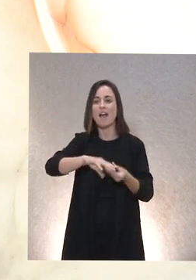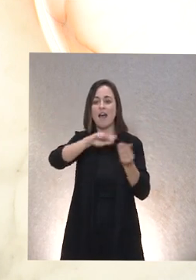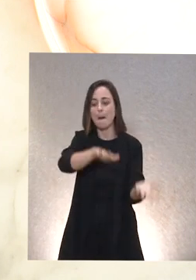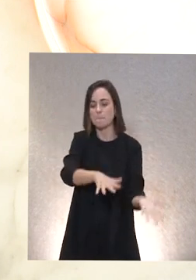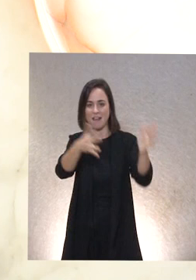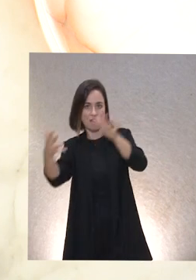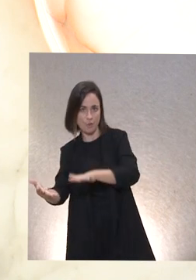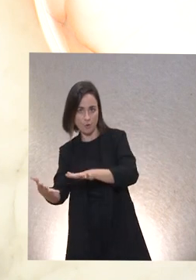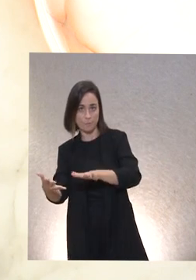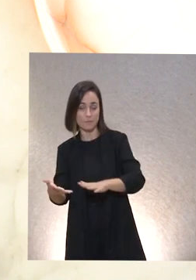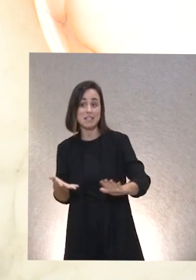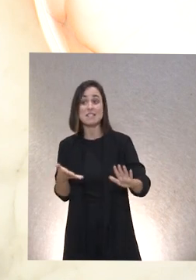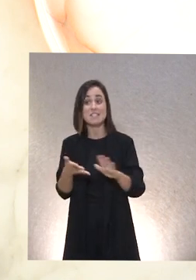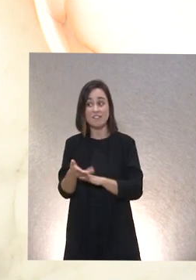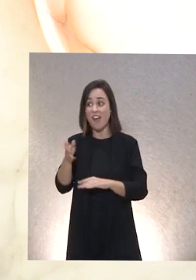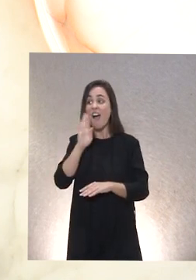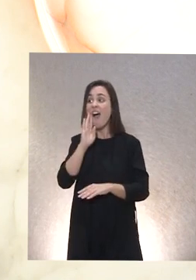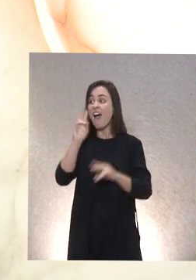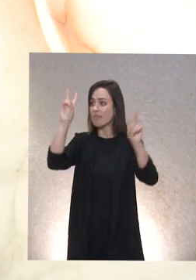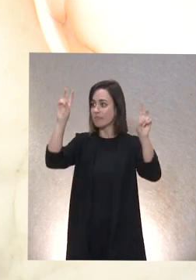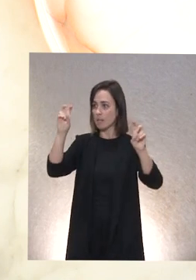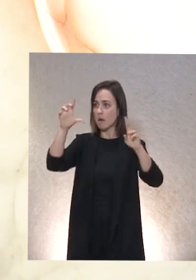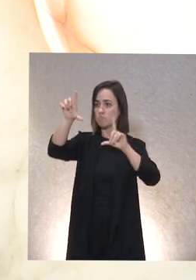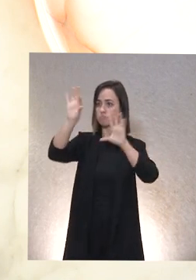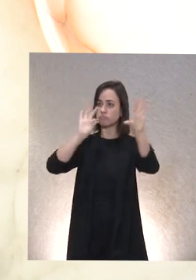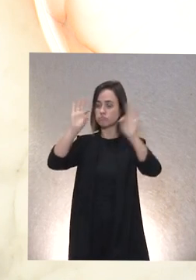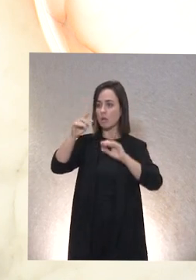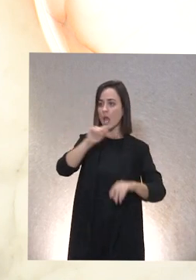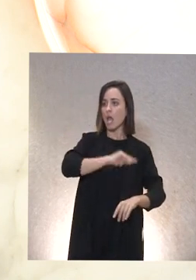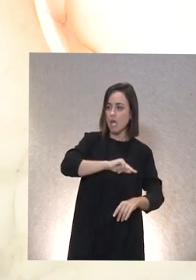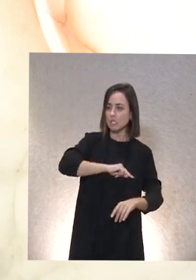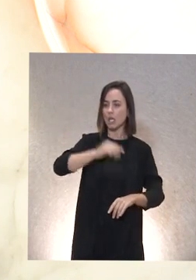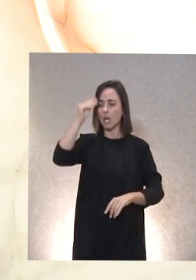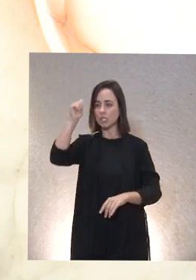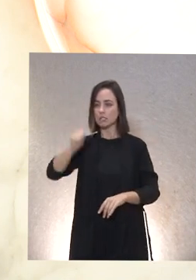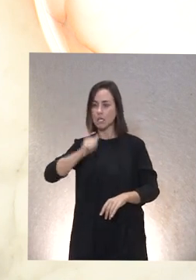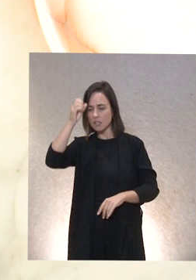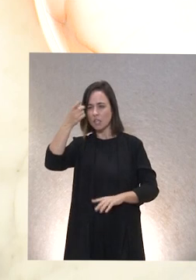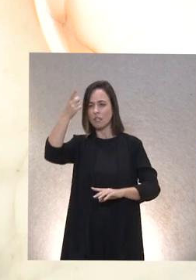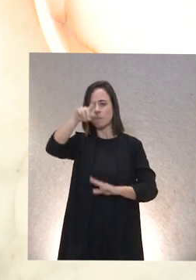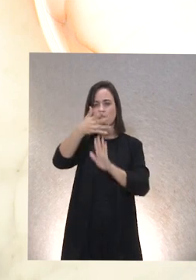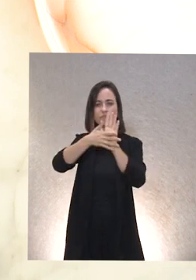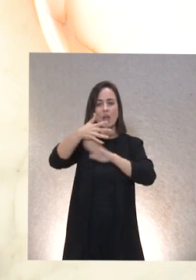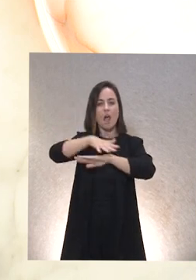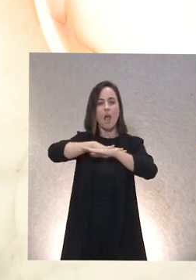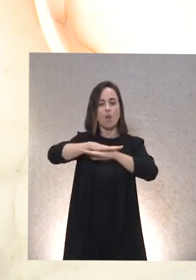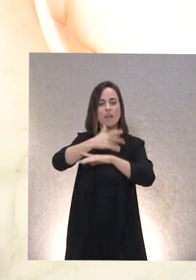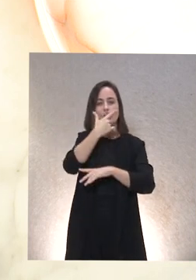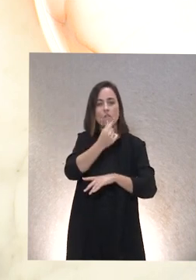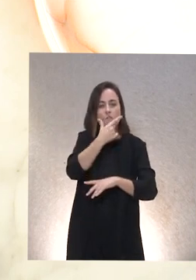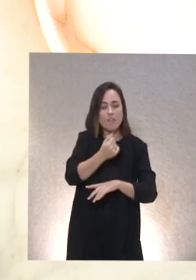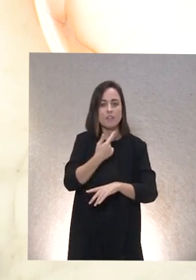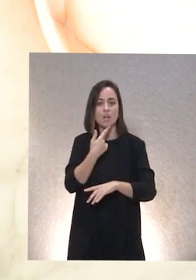eso les digo que es un acierto la temática que han puesto en este congreso también van a hablar de gobierno fácil de cogobernanza